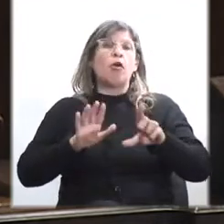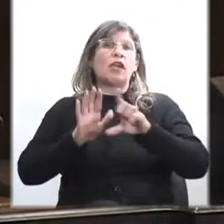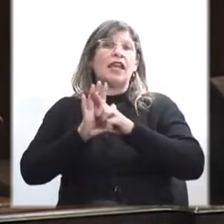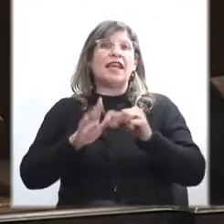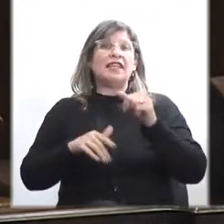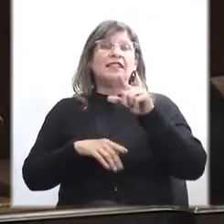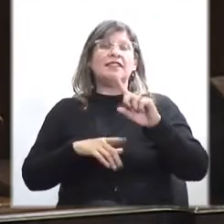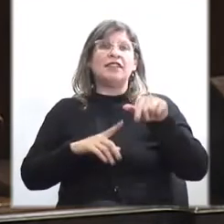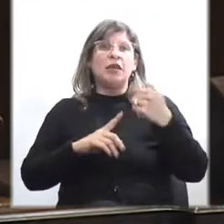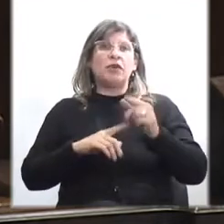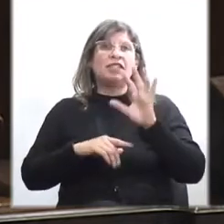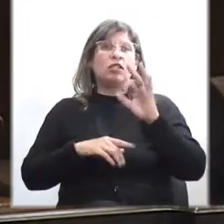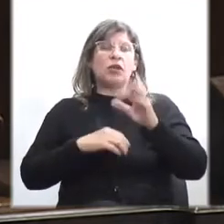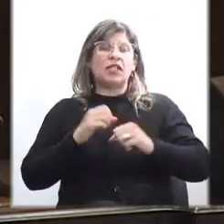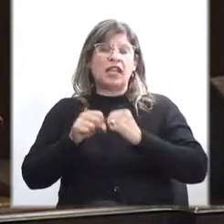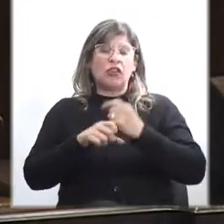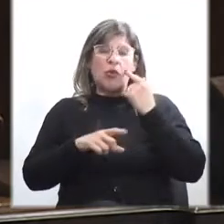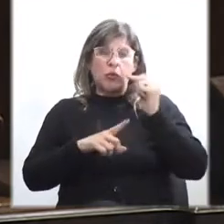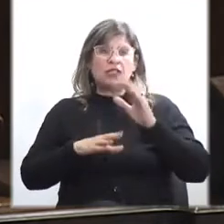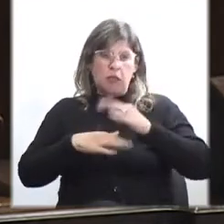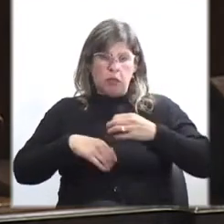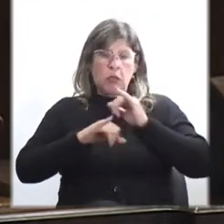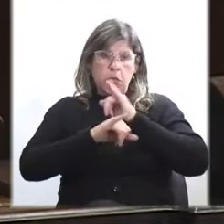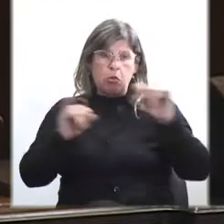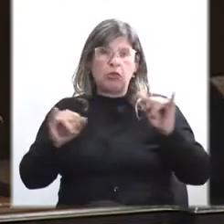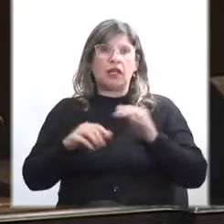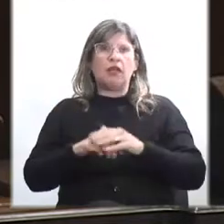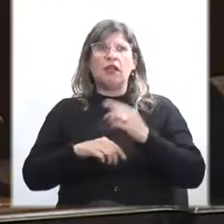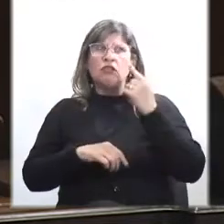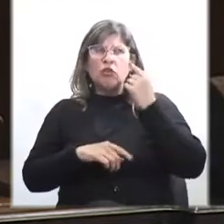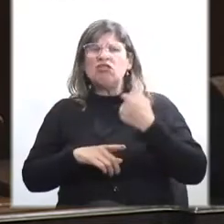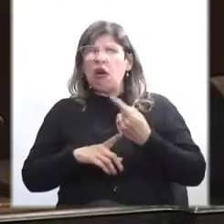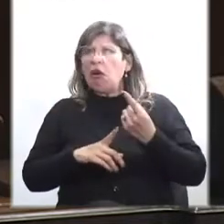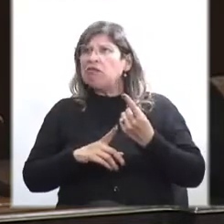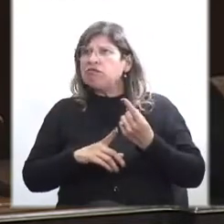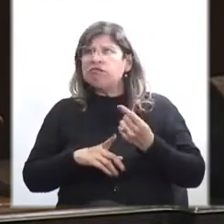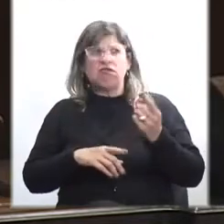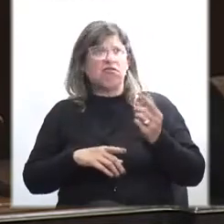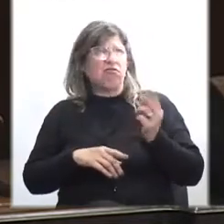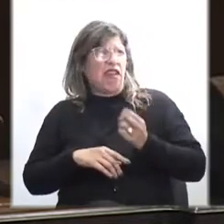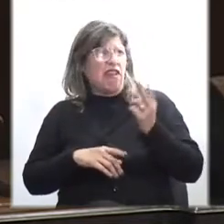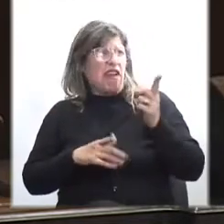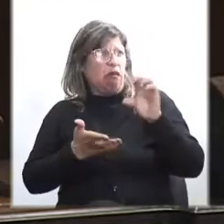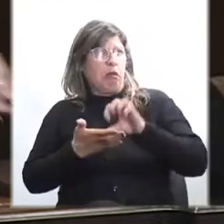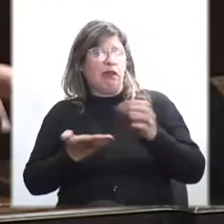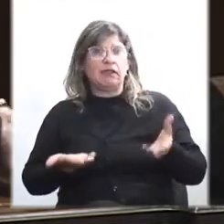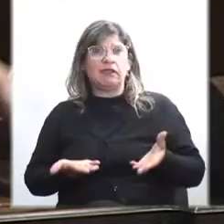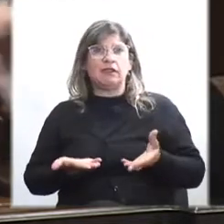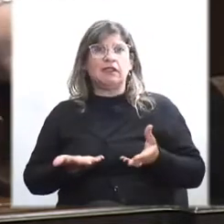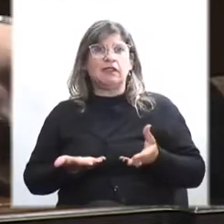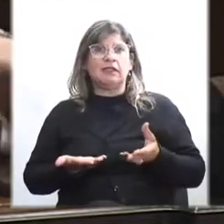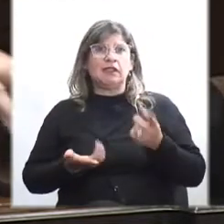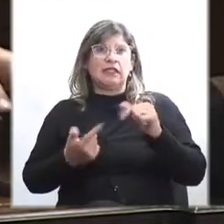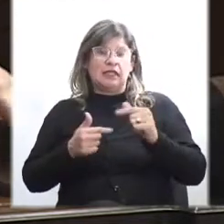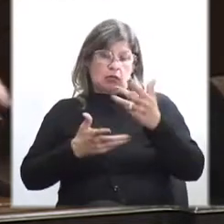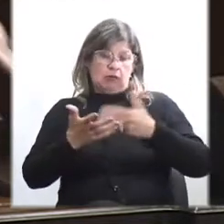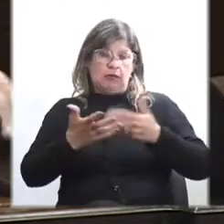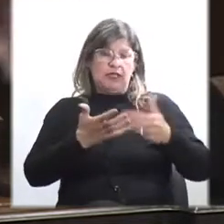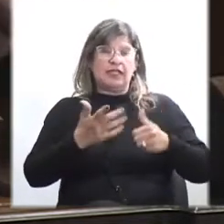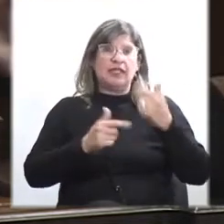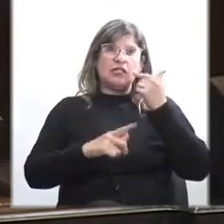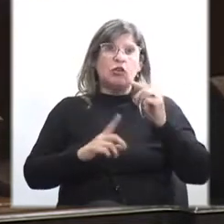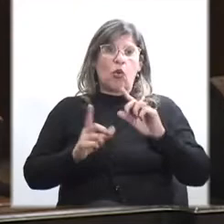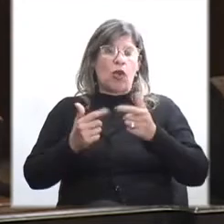después iban a hacerse públicos. Yo escuchaba esa noticia y decía, qué raro ese país, que tienen ahí y cuando